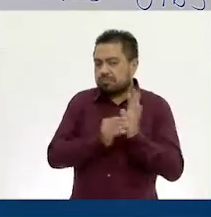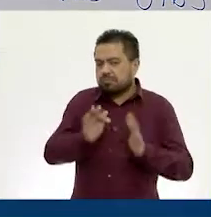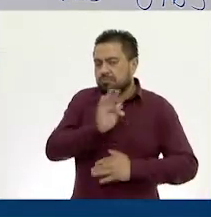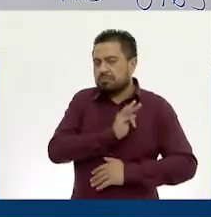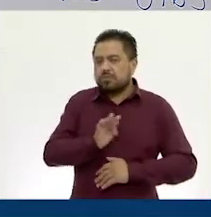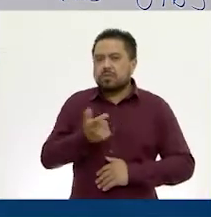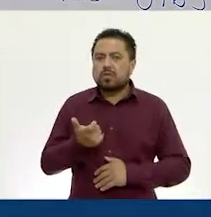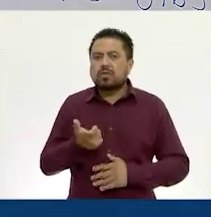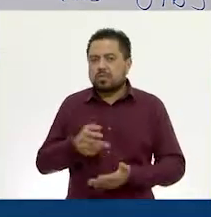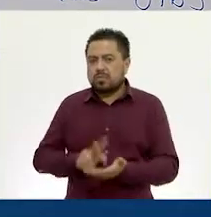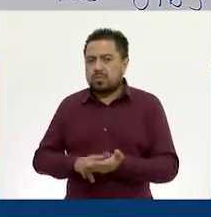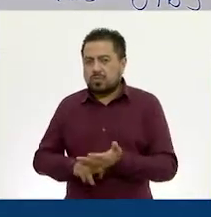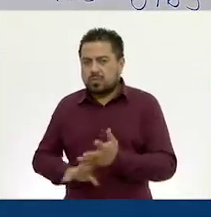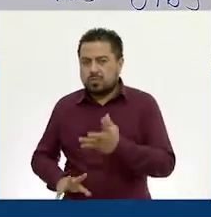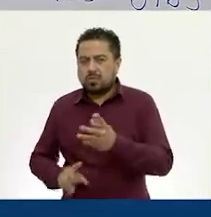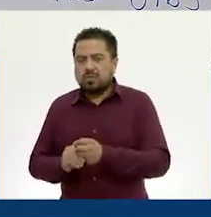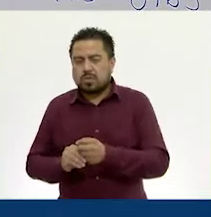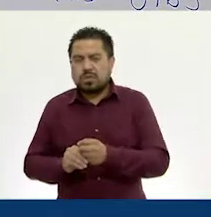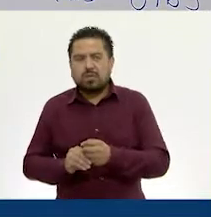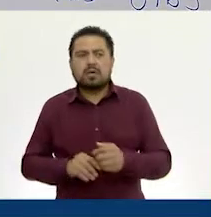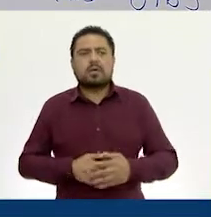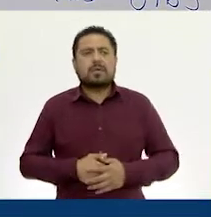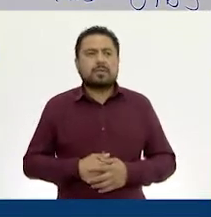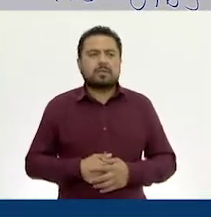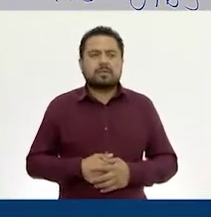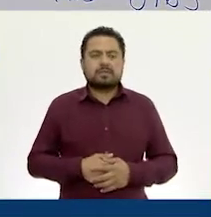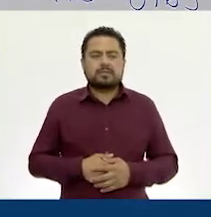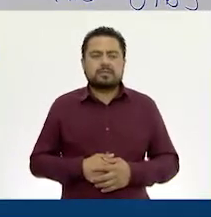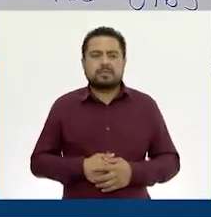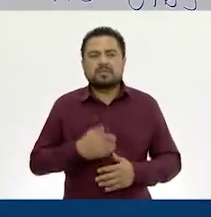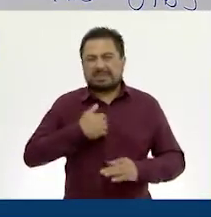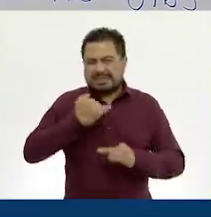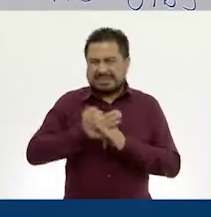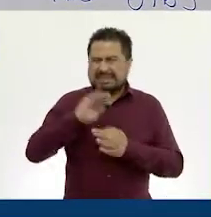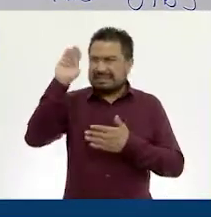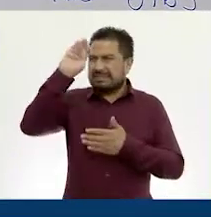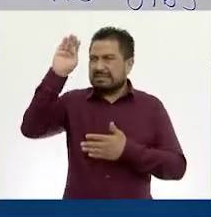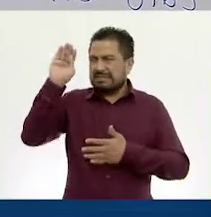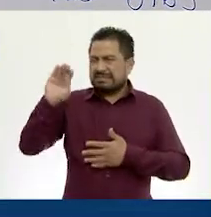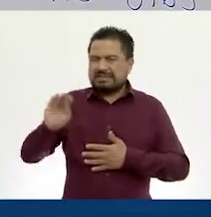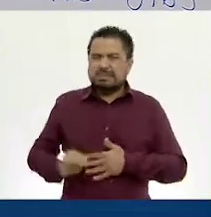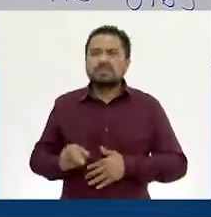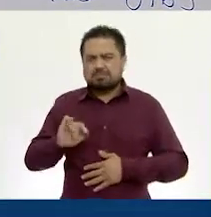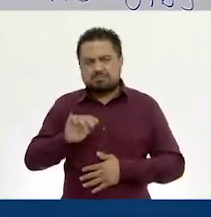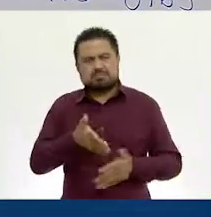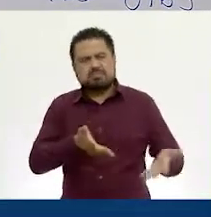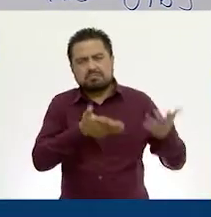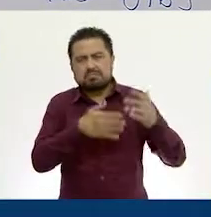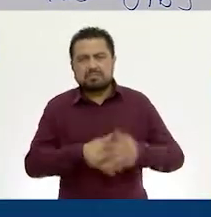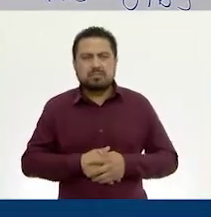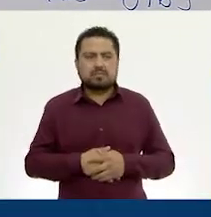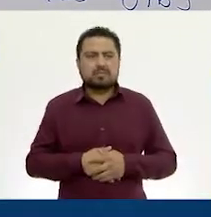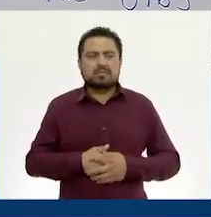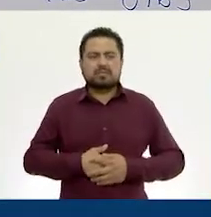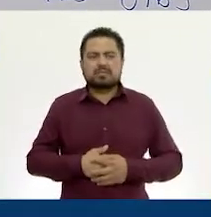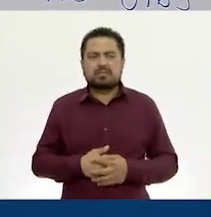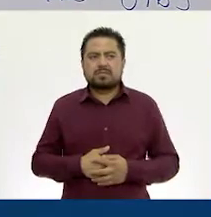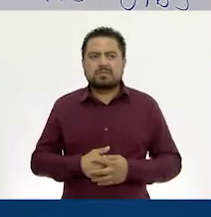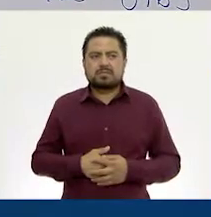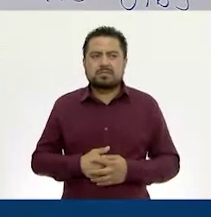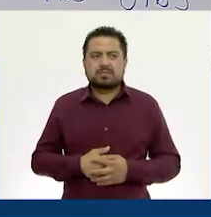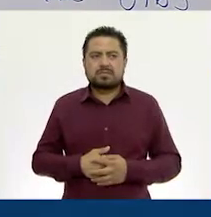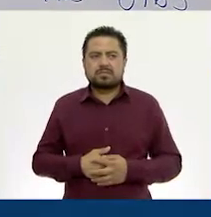monto. Voy a borrar esto. Sí. Para que nos quede espacio.